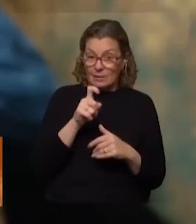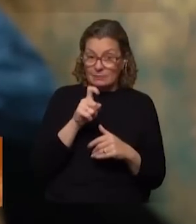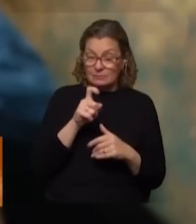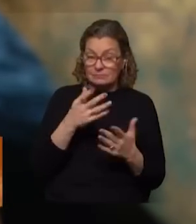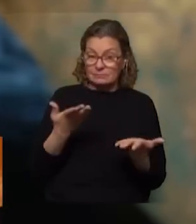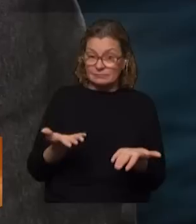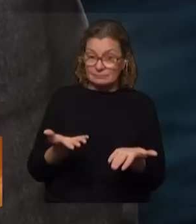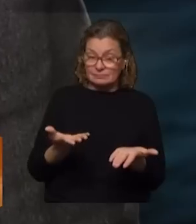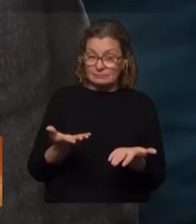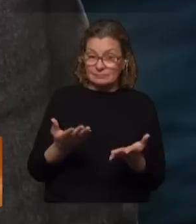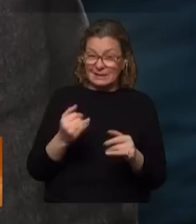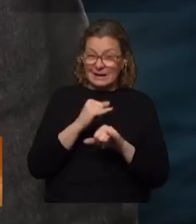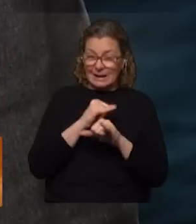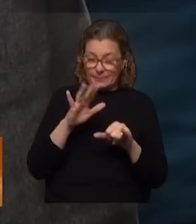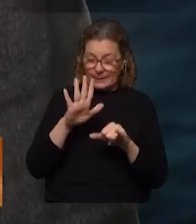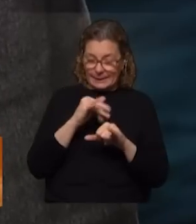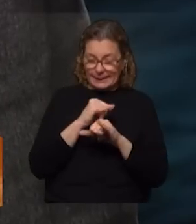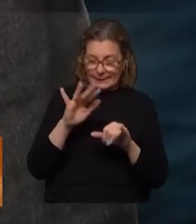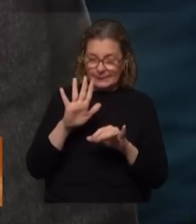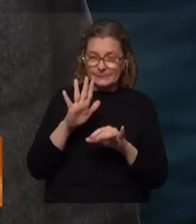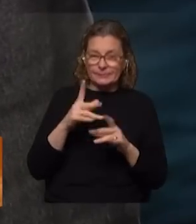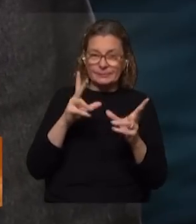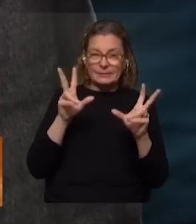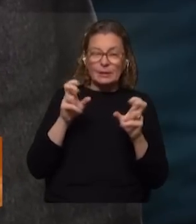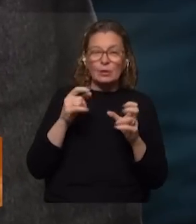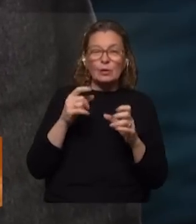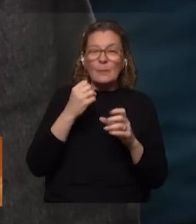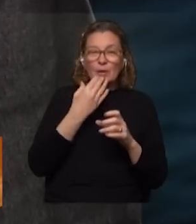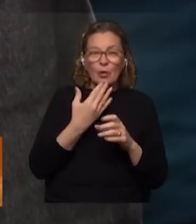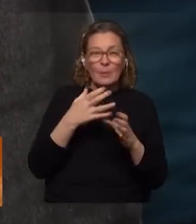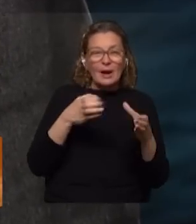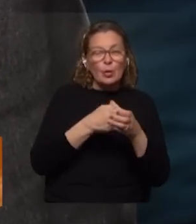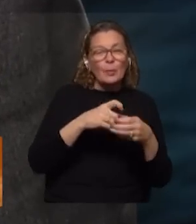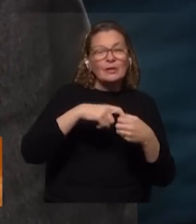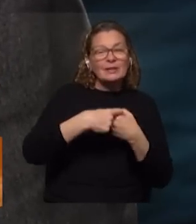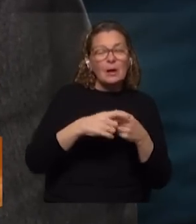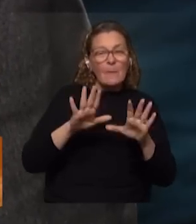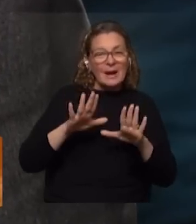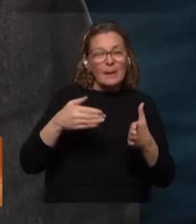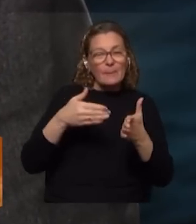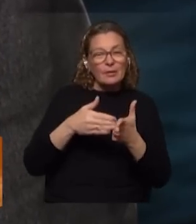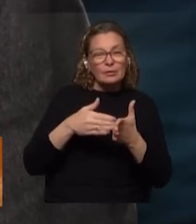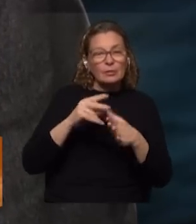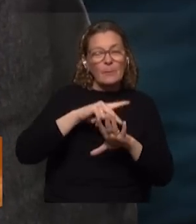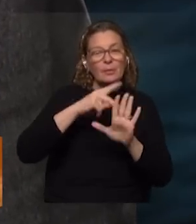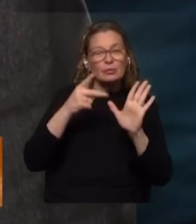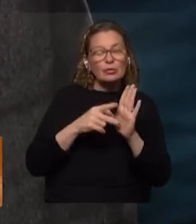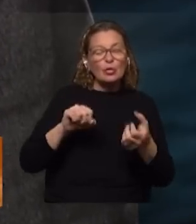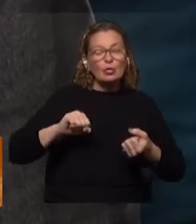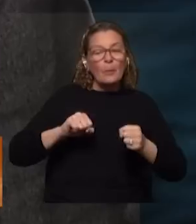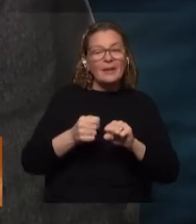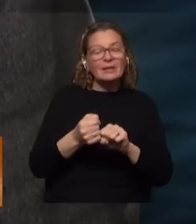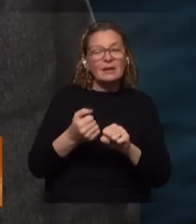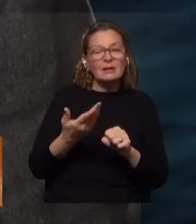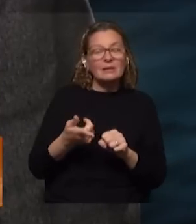Neptuno para ir cerrando Kramer lo ideal para el gremio sería parar el proyecto Neptuno suspender y